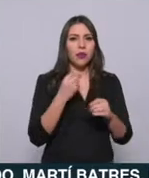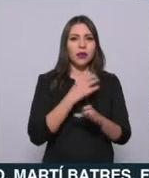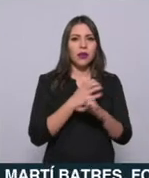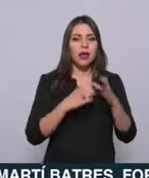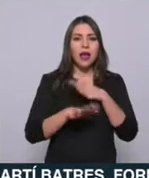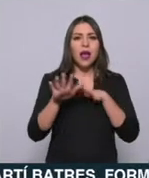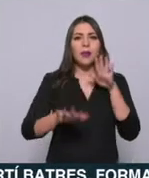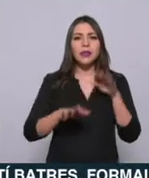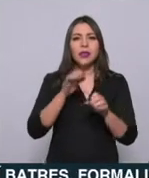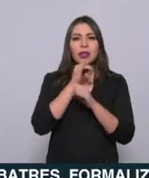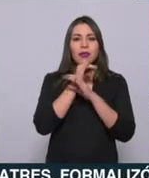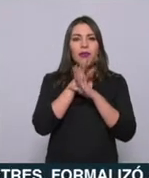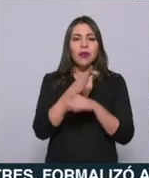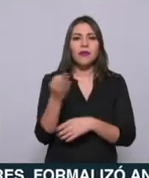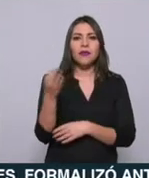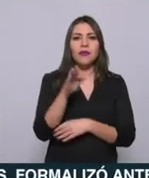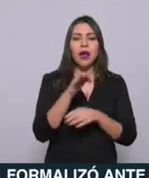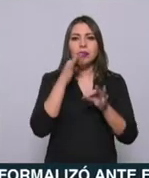o manipulada